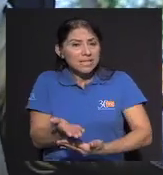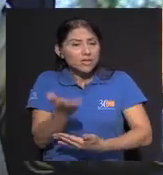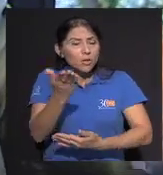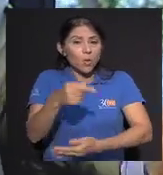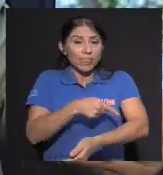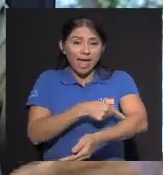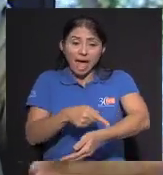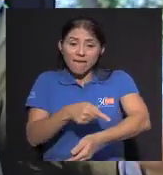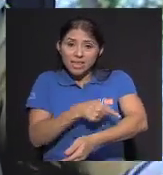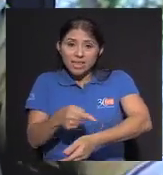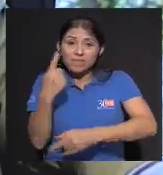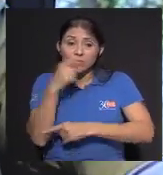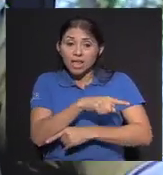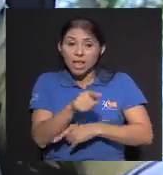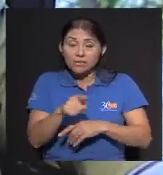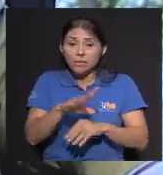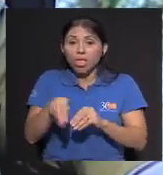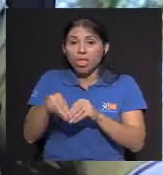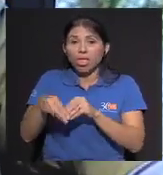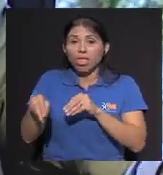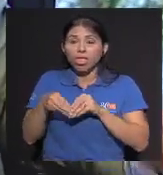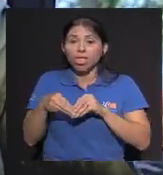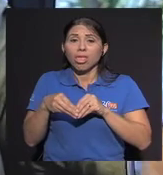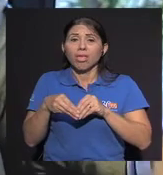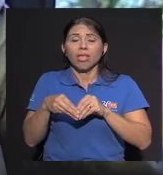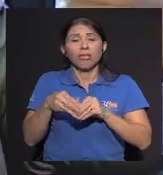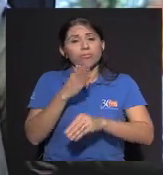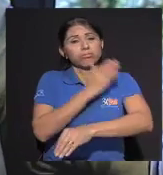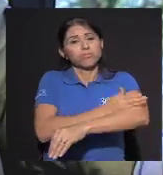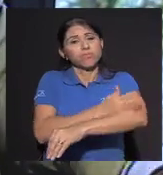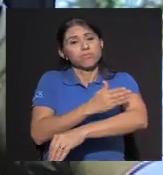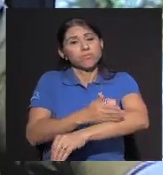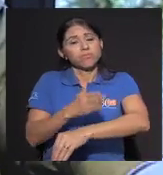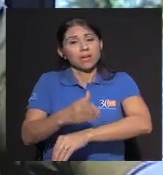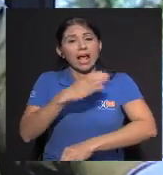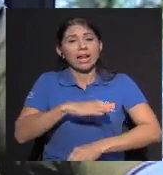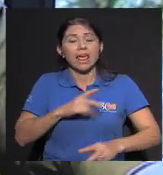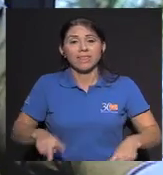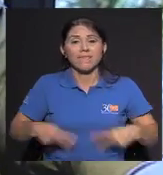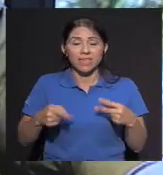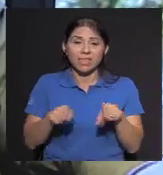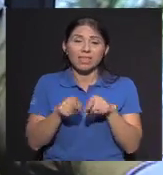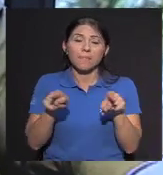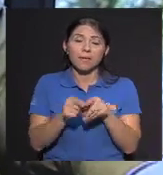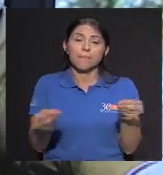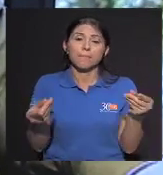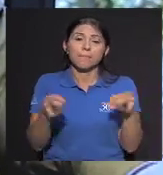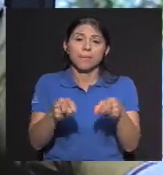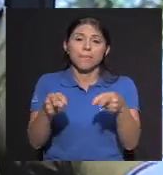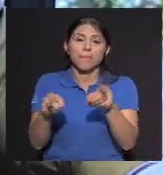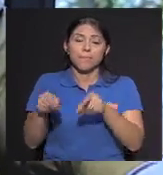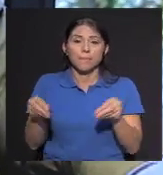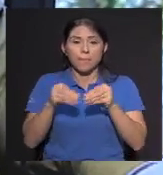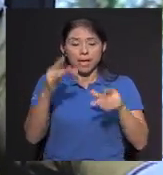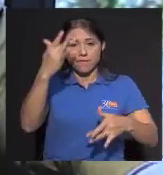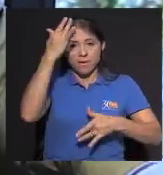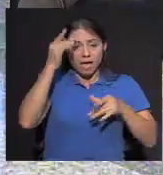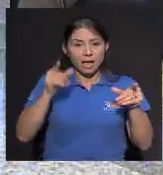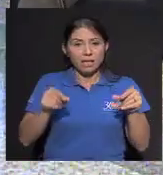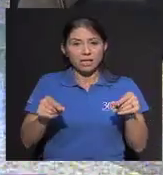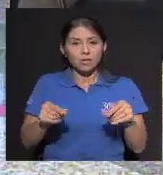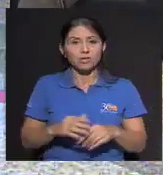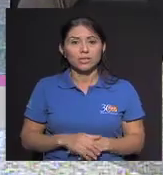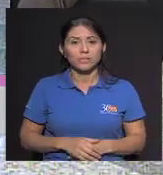van sumando Al deterioro De la calidad de vida Y se suman A las enfermedades Cancelosas Bueno